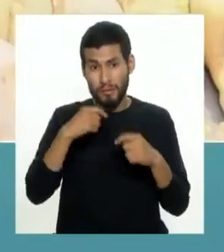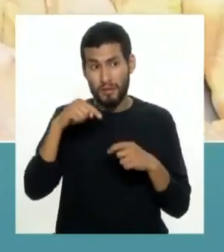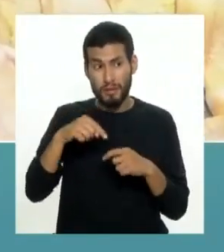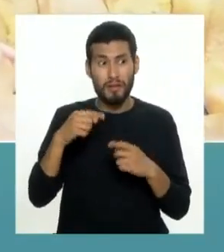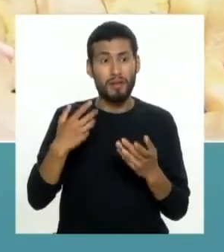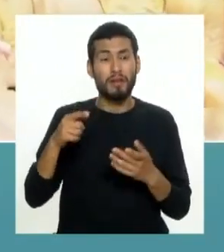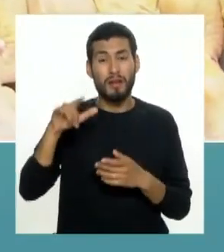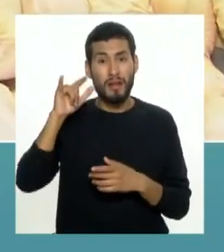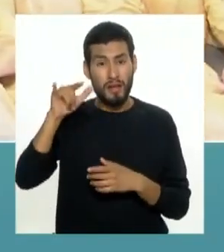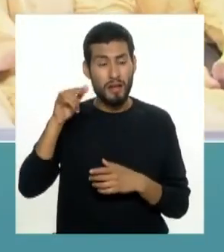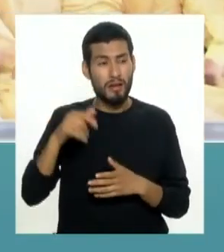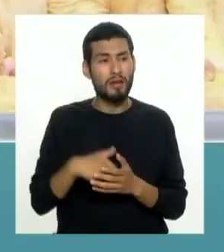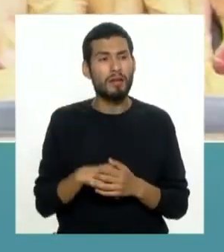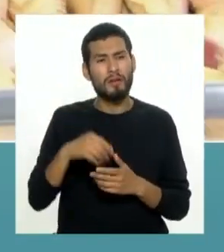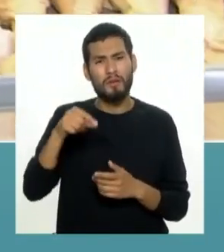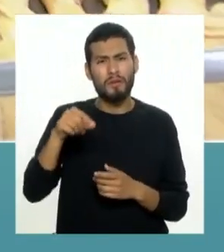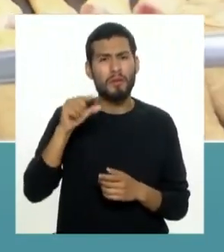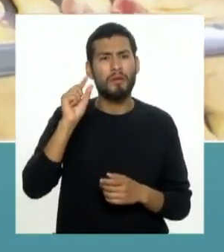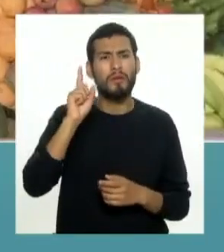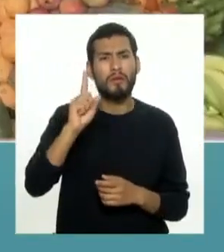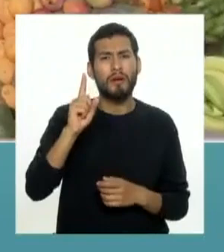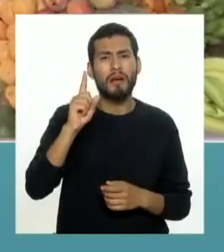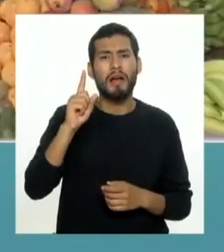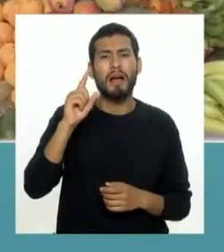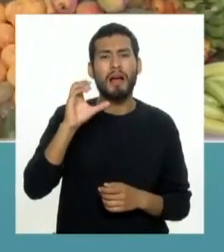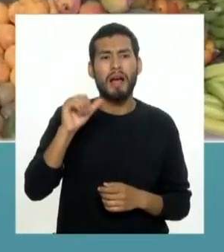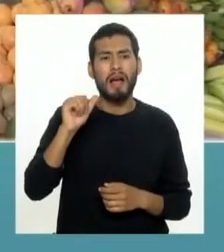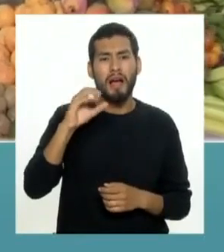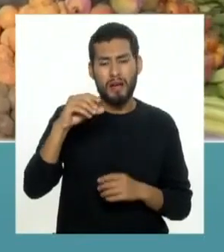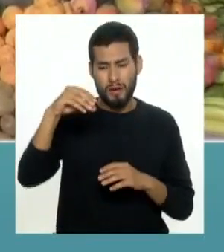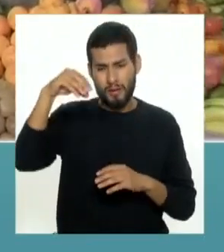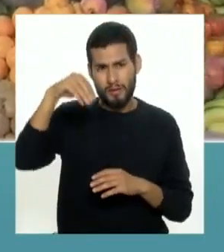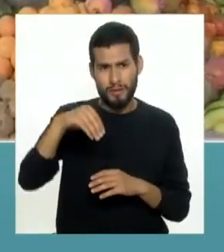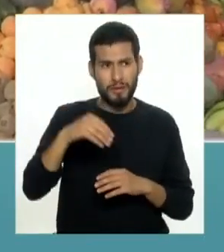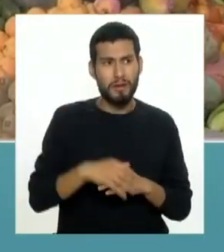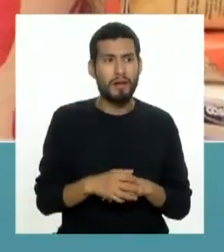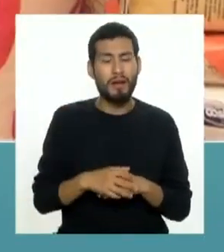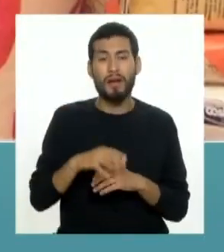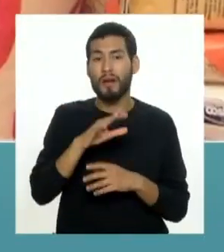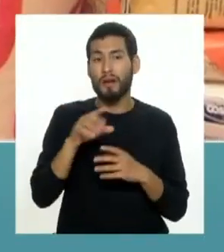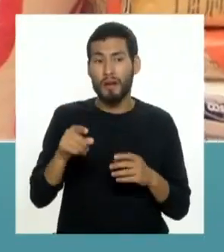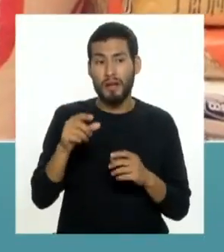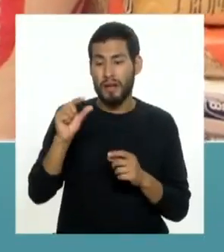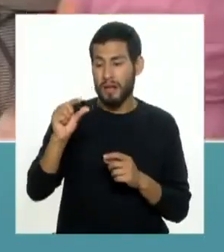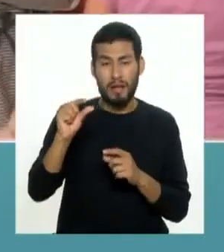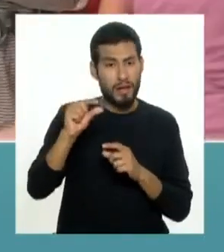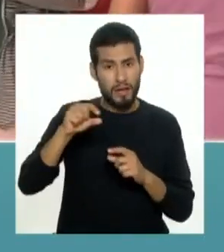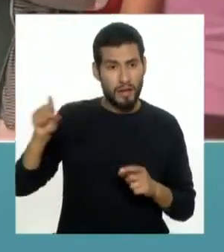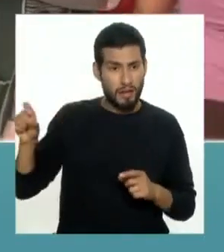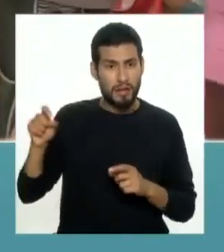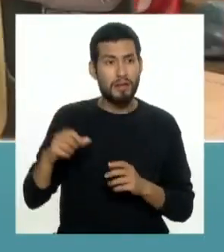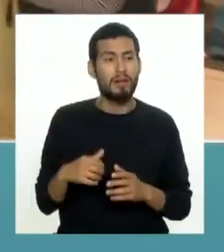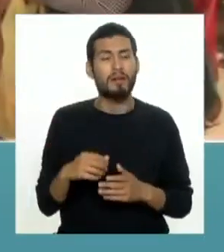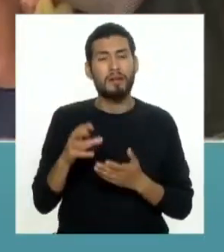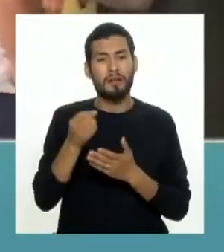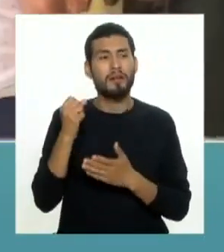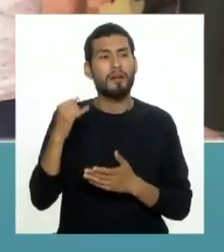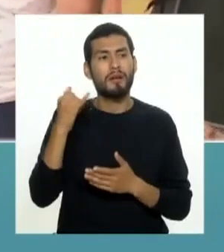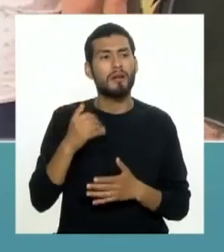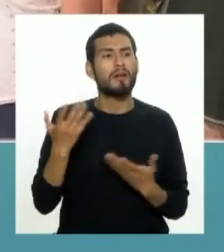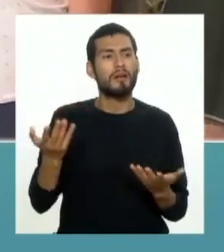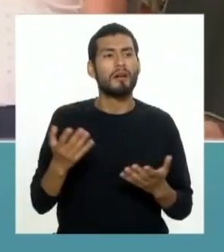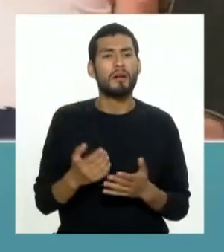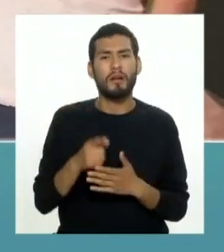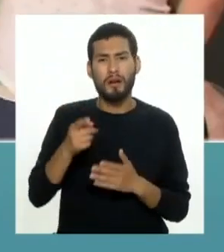a los pasajeros del avión ponemos una aceitunita en la parte superior vamos a quitar la aceitunita quitaron la aceitunita y tuvieron